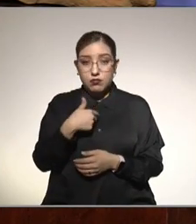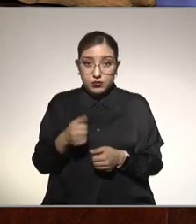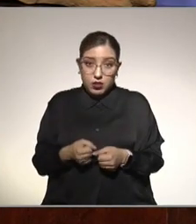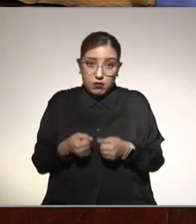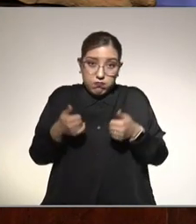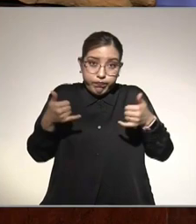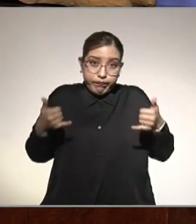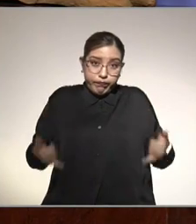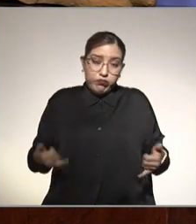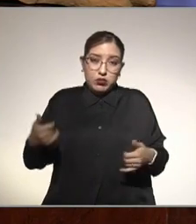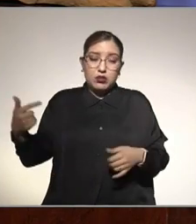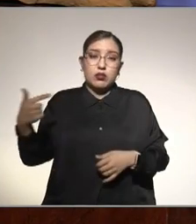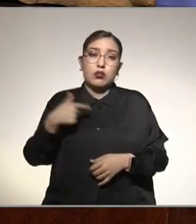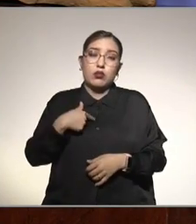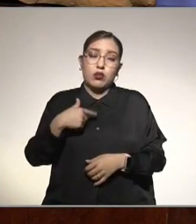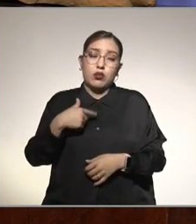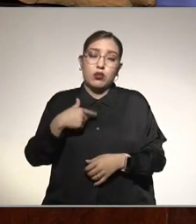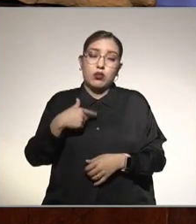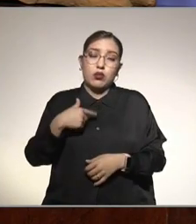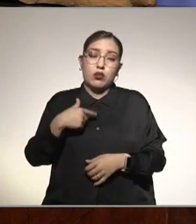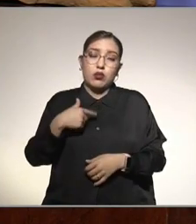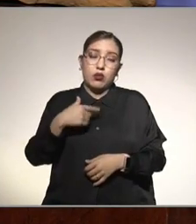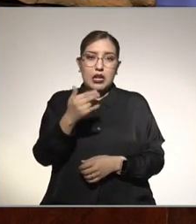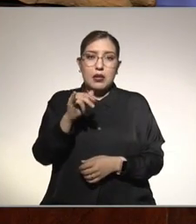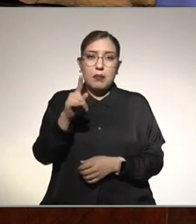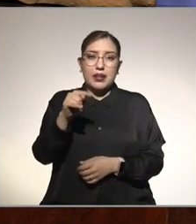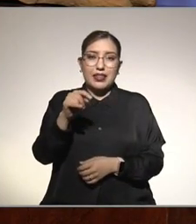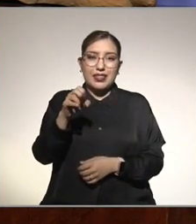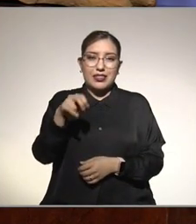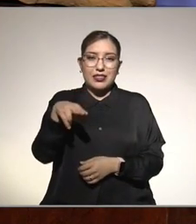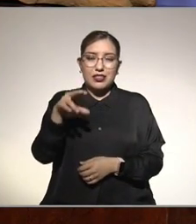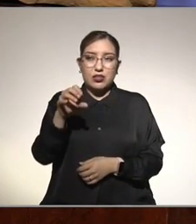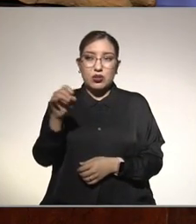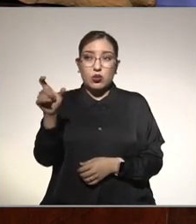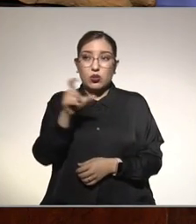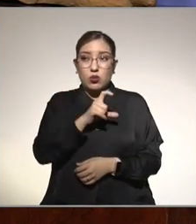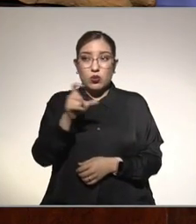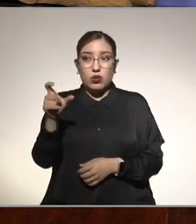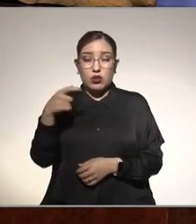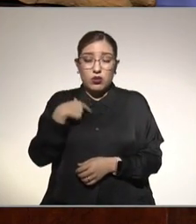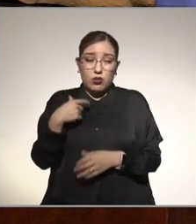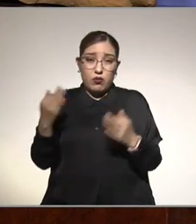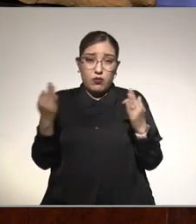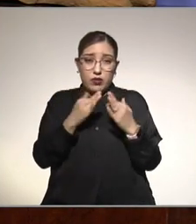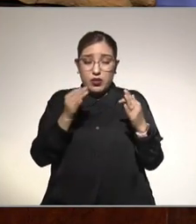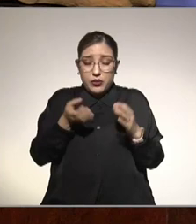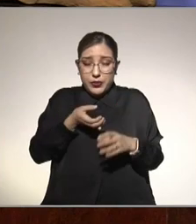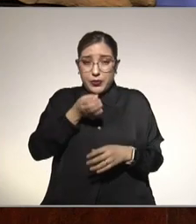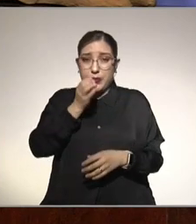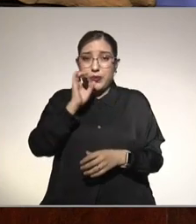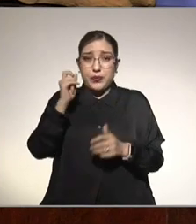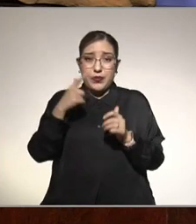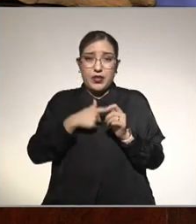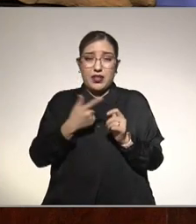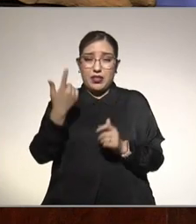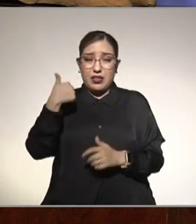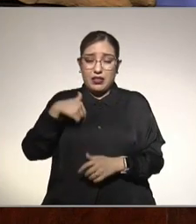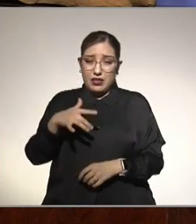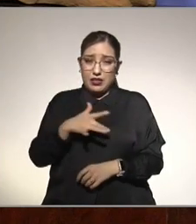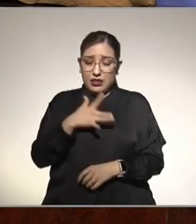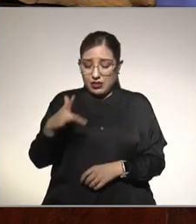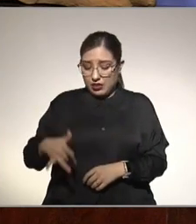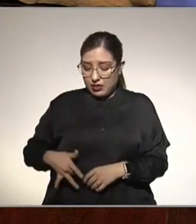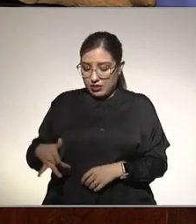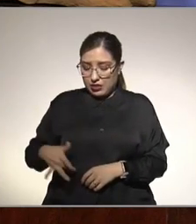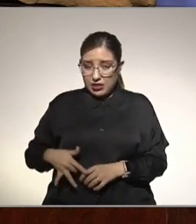es hipertenso y dice que siempre que toma algo frío se le acalambre el hígado ¿qué le pueden decir? estos síntomas corresponden al